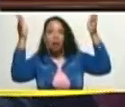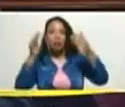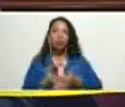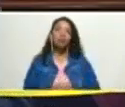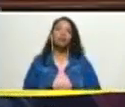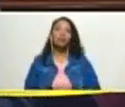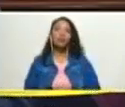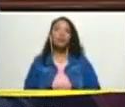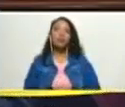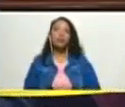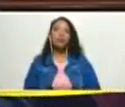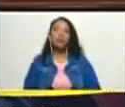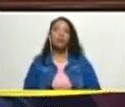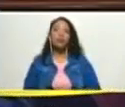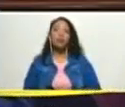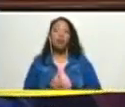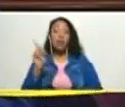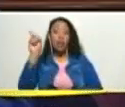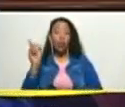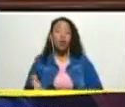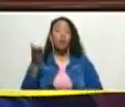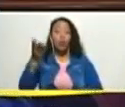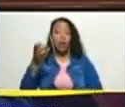y que importante ha sido 2021